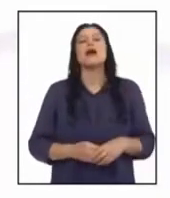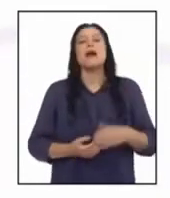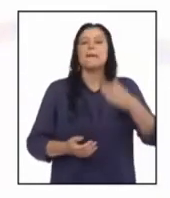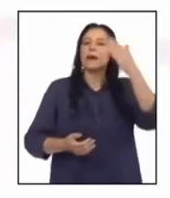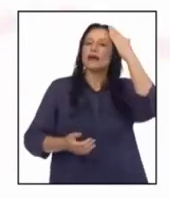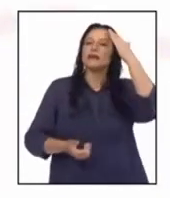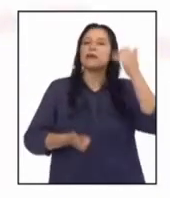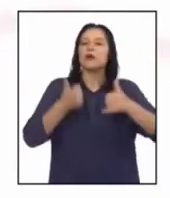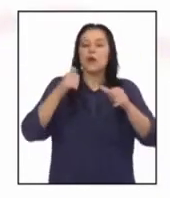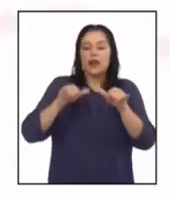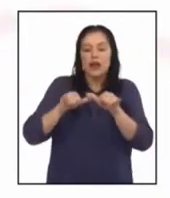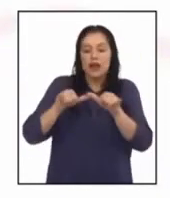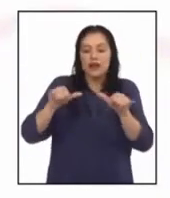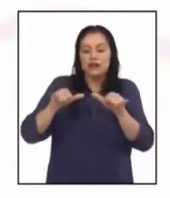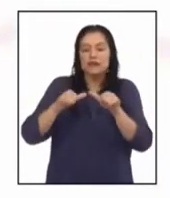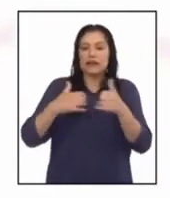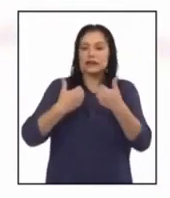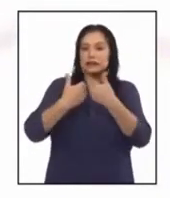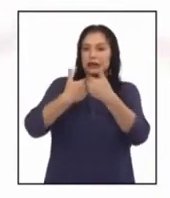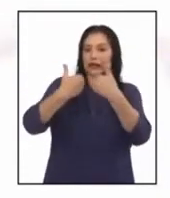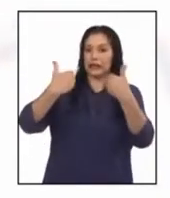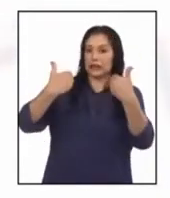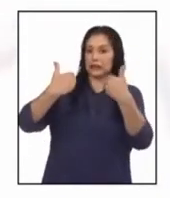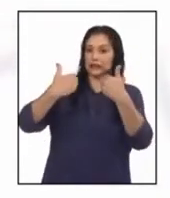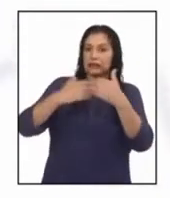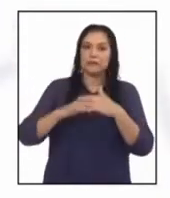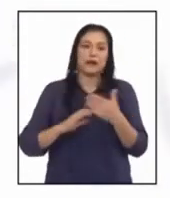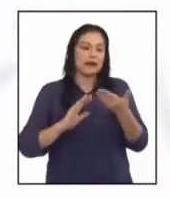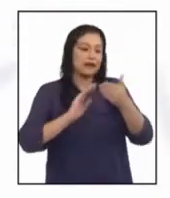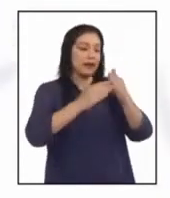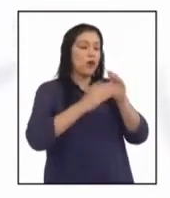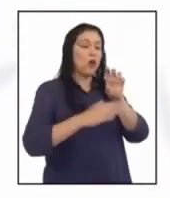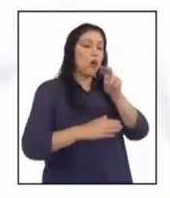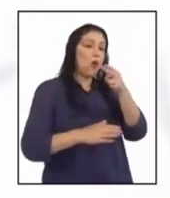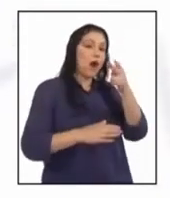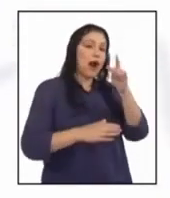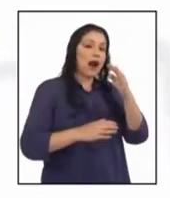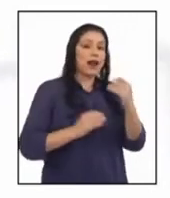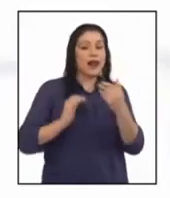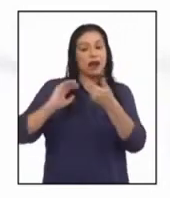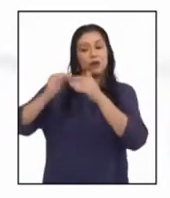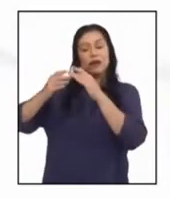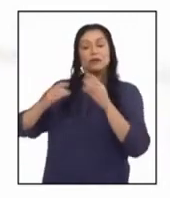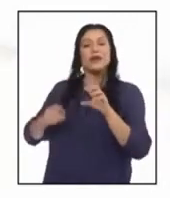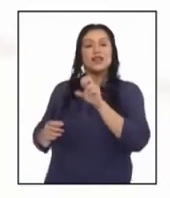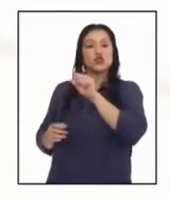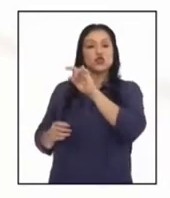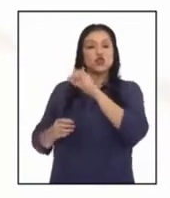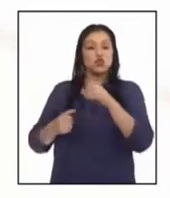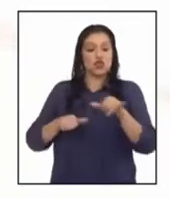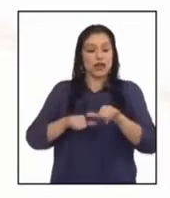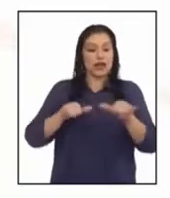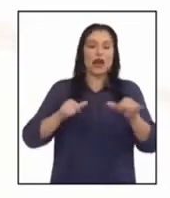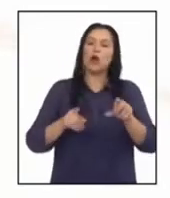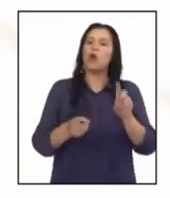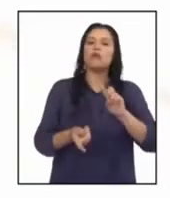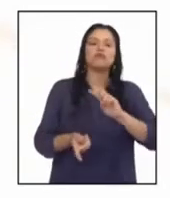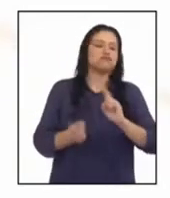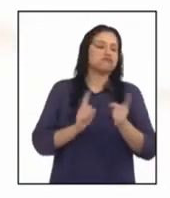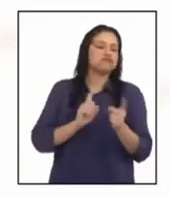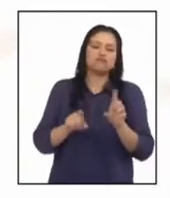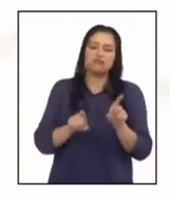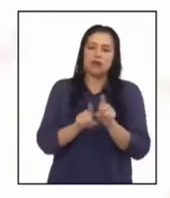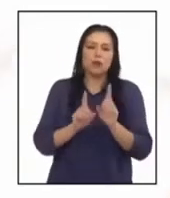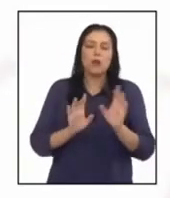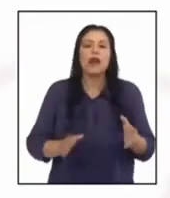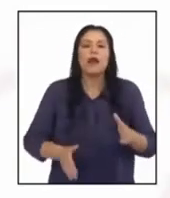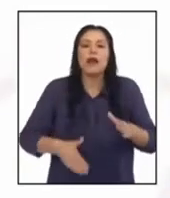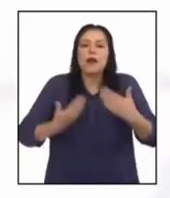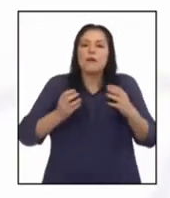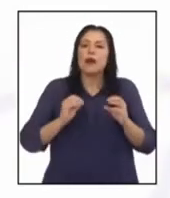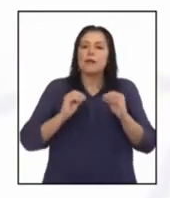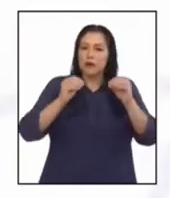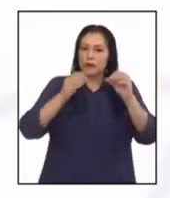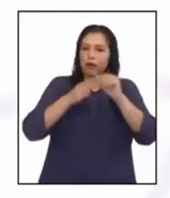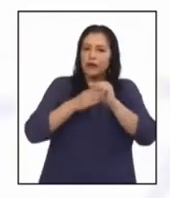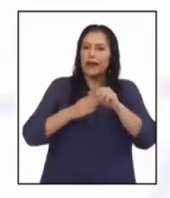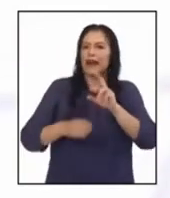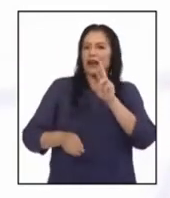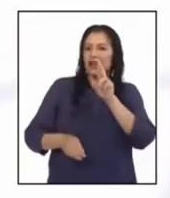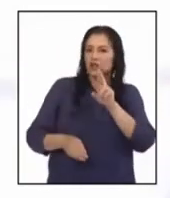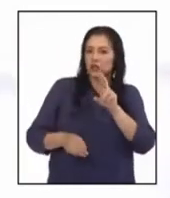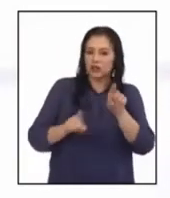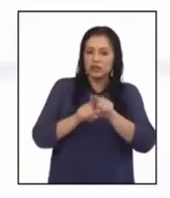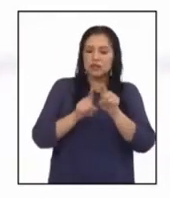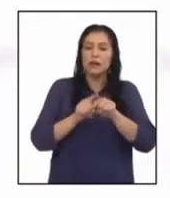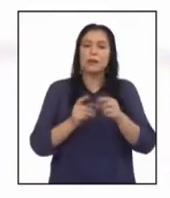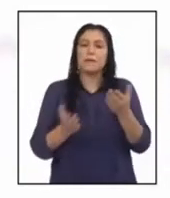cuál es la distancia que separa al centro poblado de Huangalá con la ciudad de Suyana o viceversa, podemos aplicar las razones